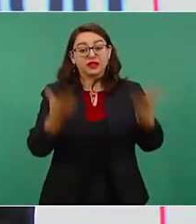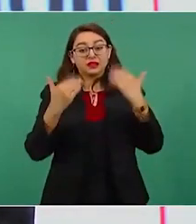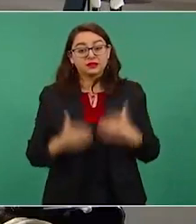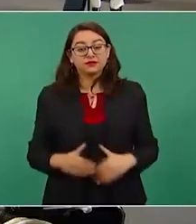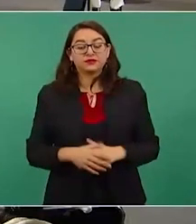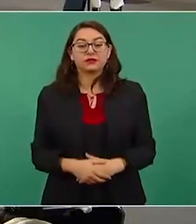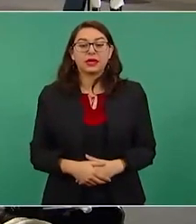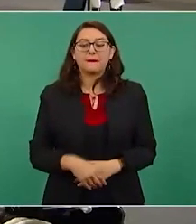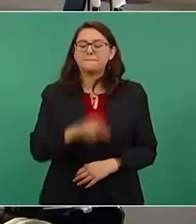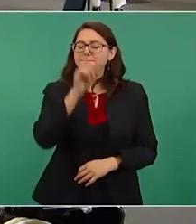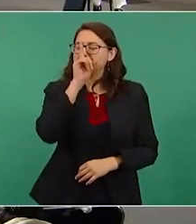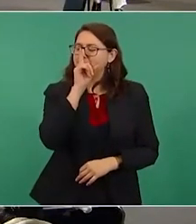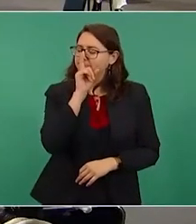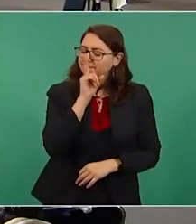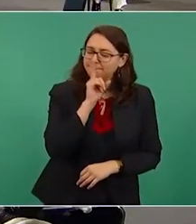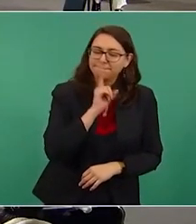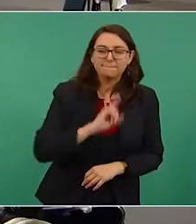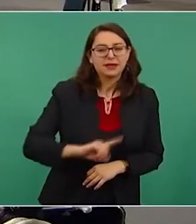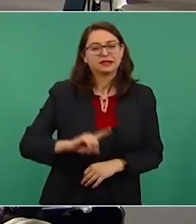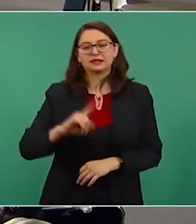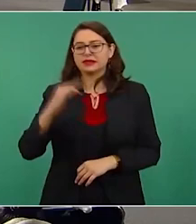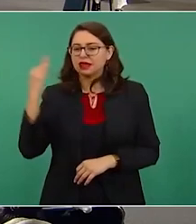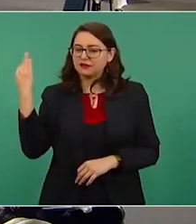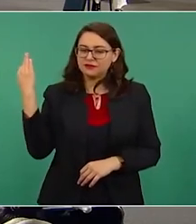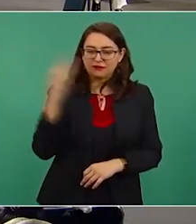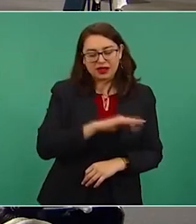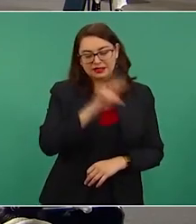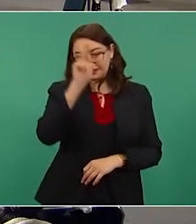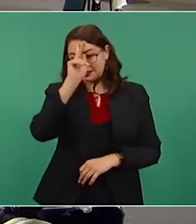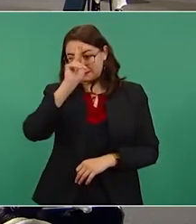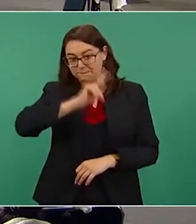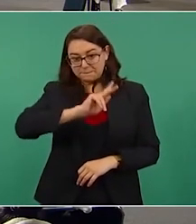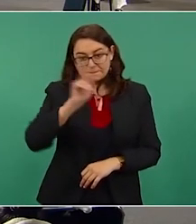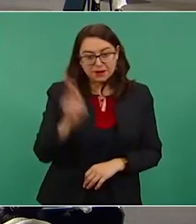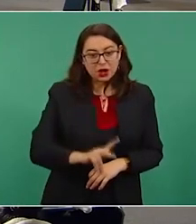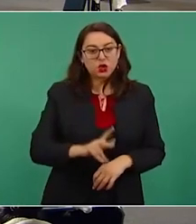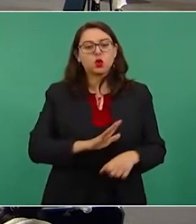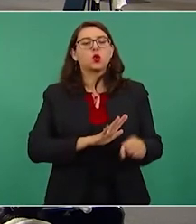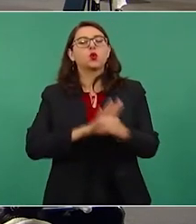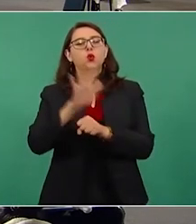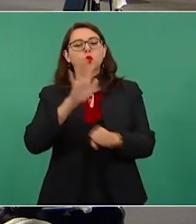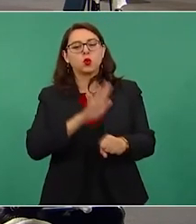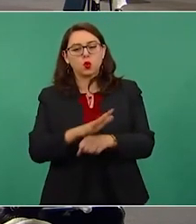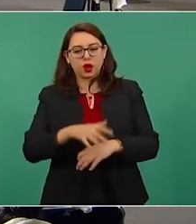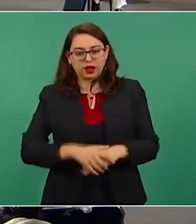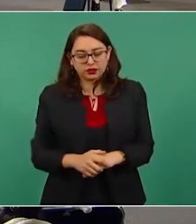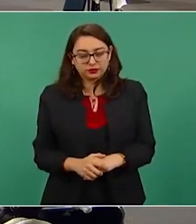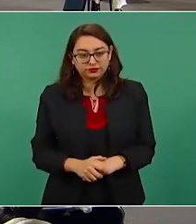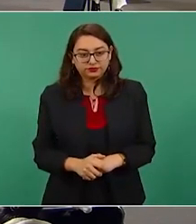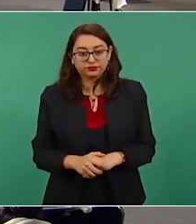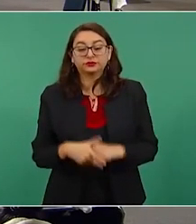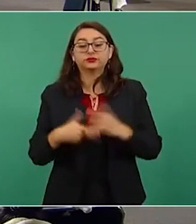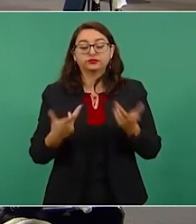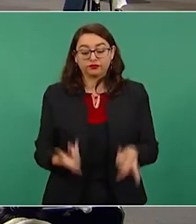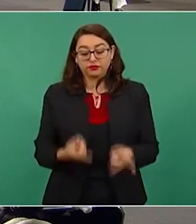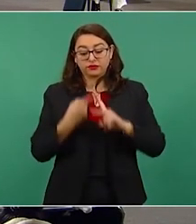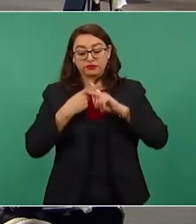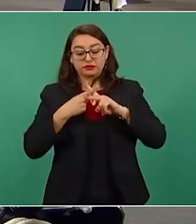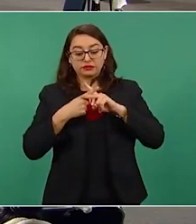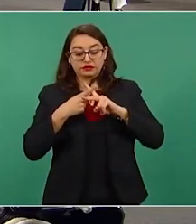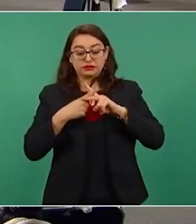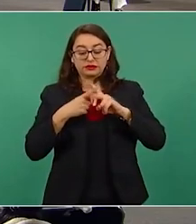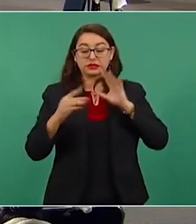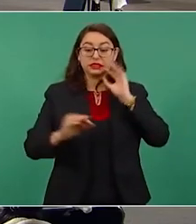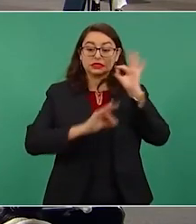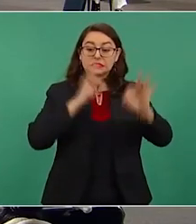No es falso, pero no es verdadero. De cómo inventar un índice y darle difusión hasta que se